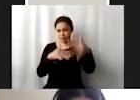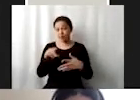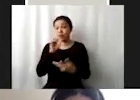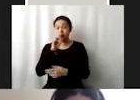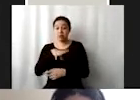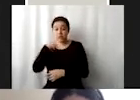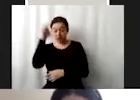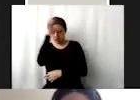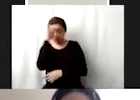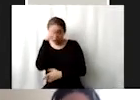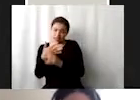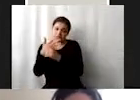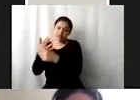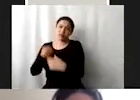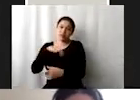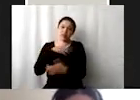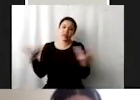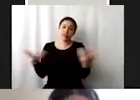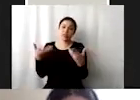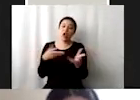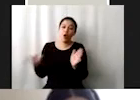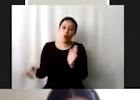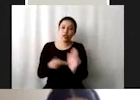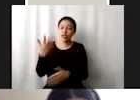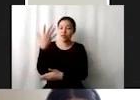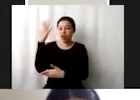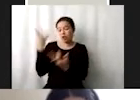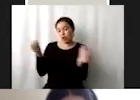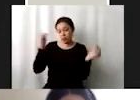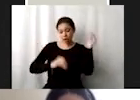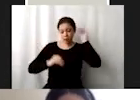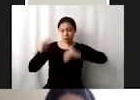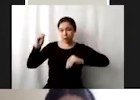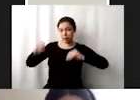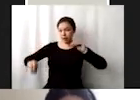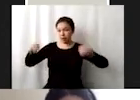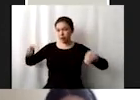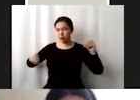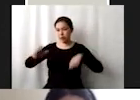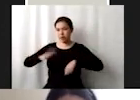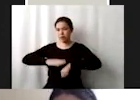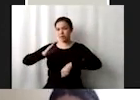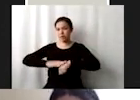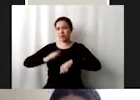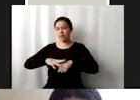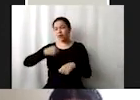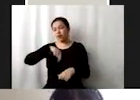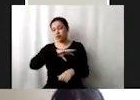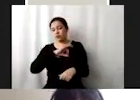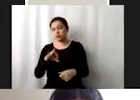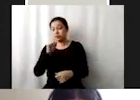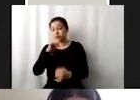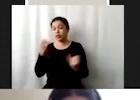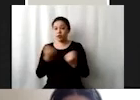ciencia que podemos hacer es seguir reforestando lo más que podamos y limpiando las